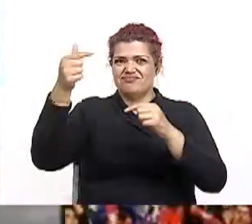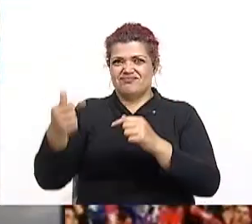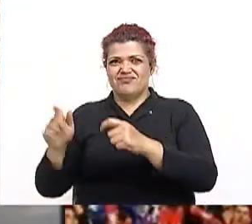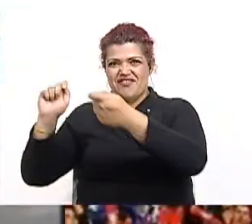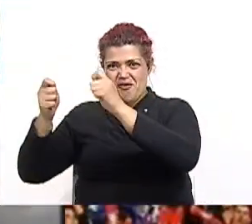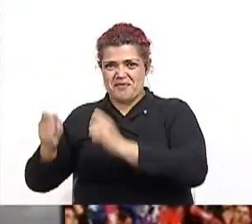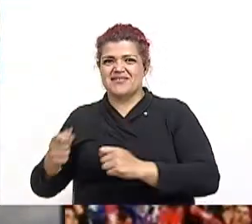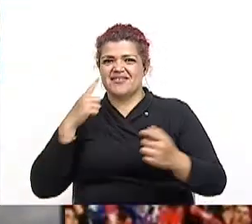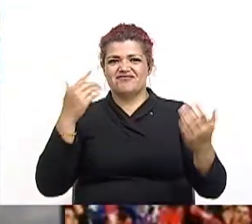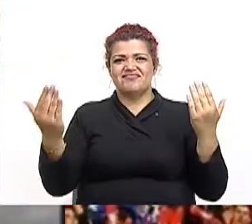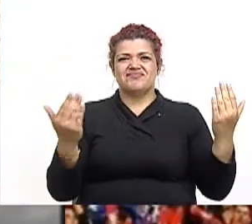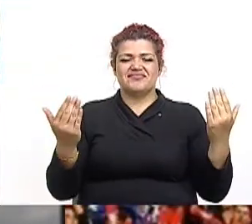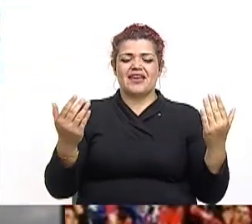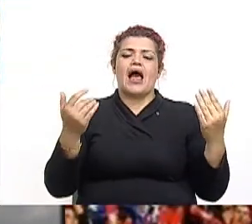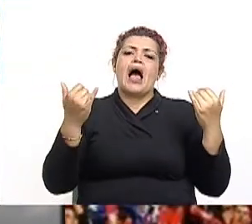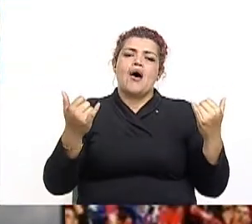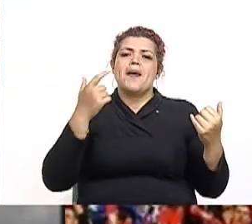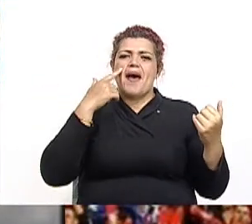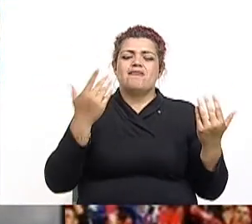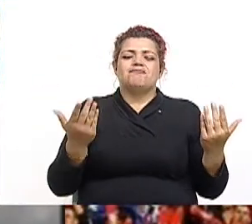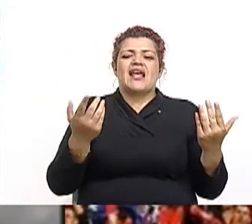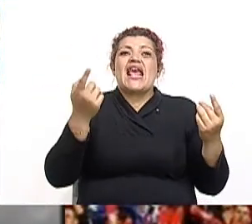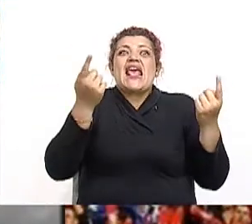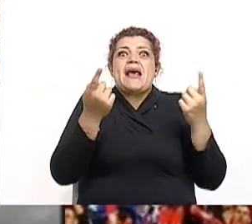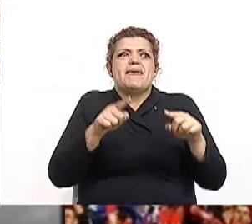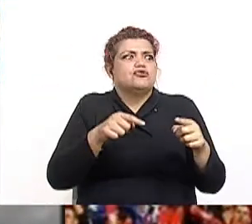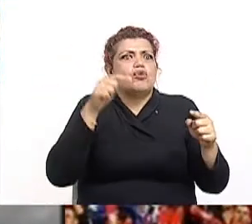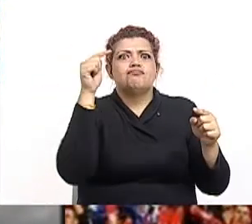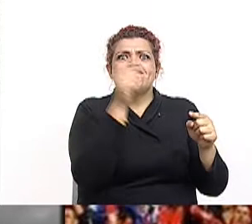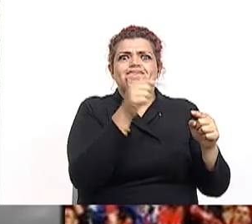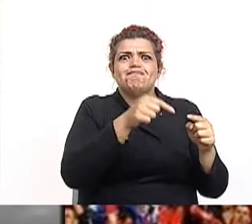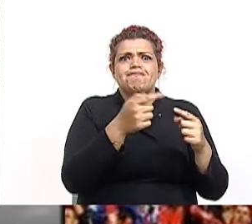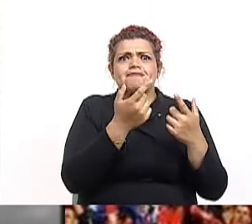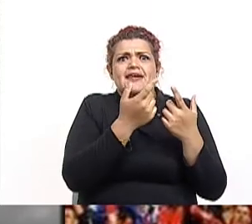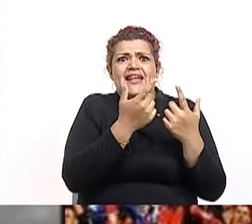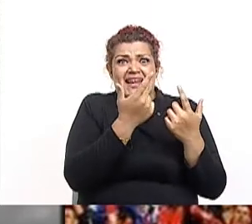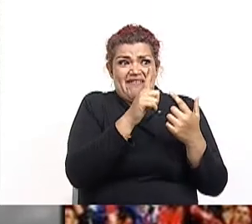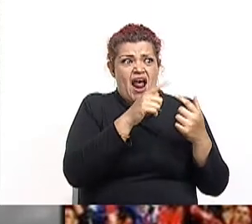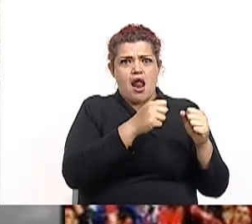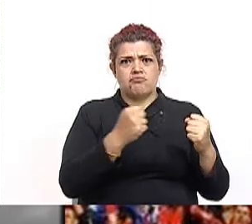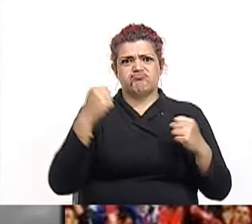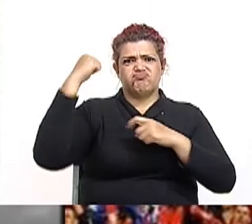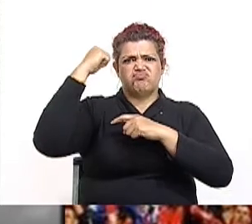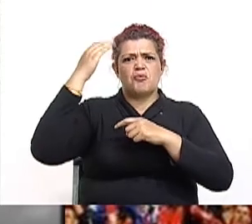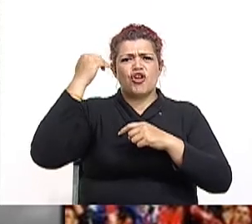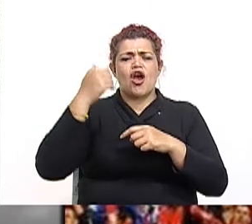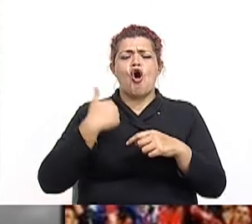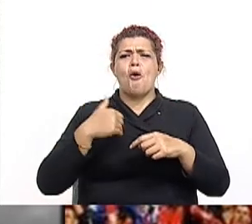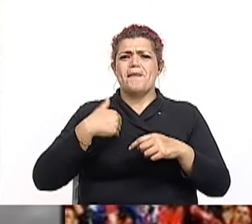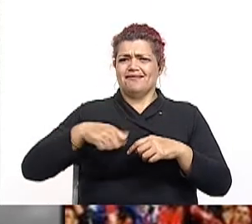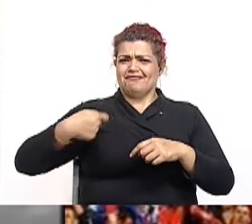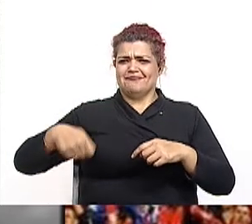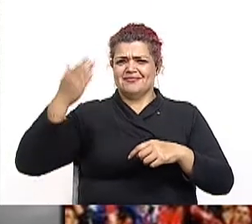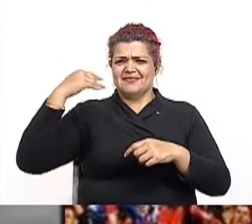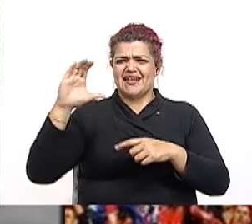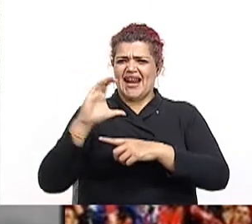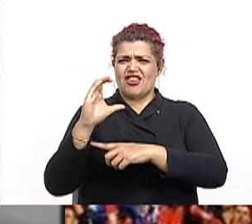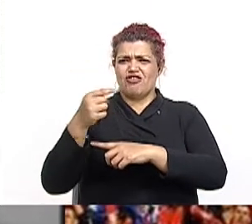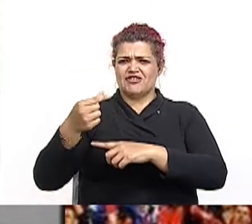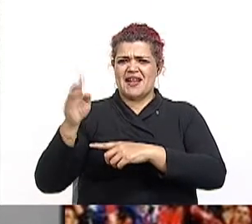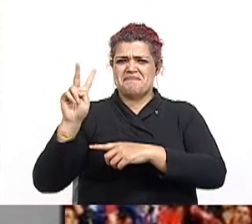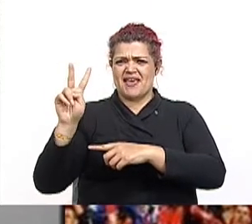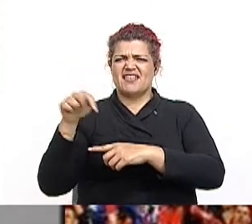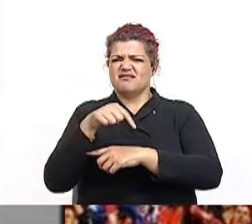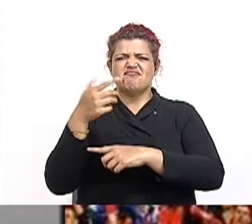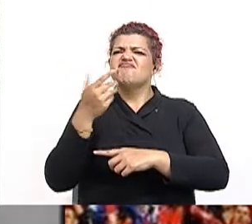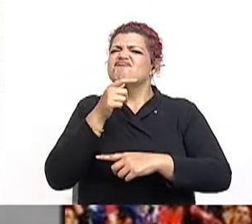Se cobra entonces tiro libre en favor del Estado Liberal. Lo hace Cleto González Víquez en el medio del campo. Víquez es pequeño pero habilidoso. Coloca sus balones como con la mano. Cobra